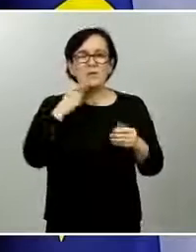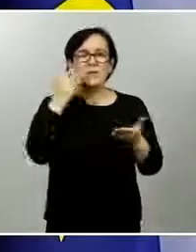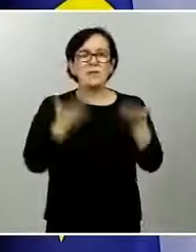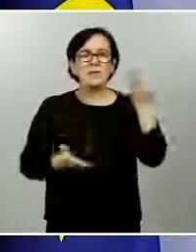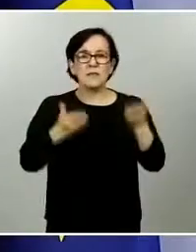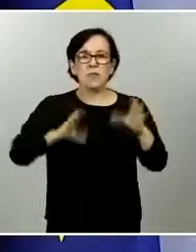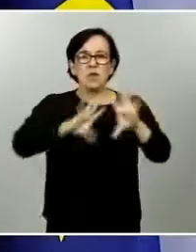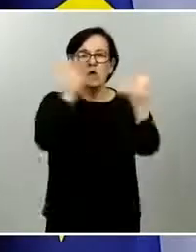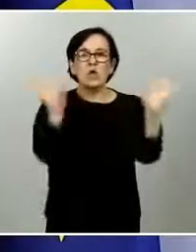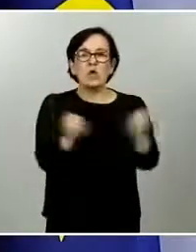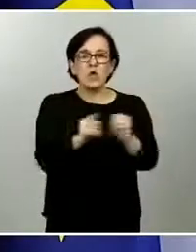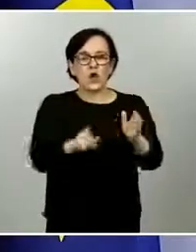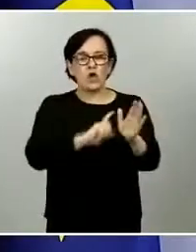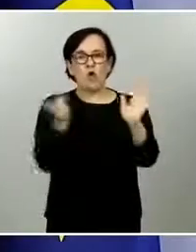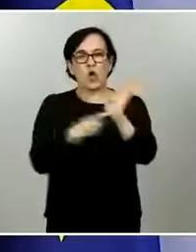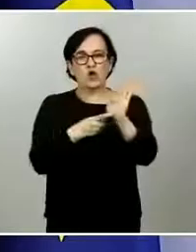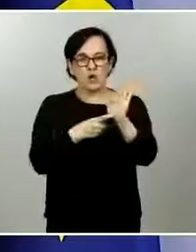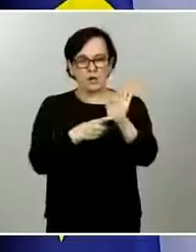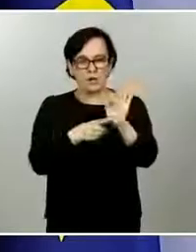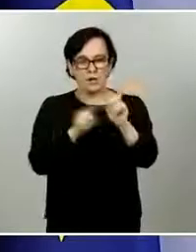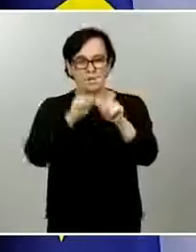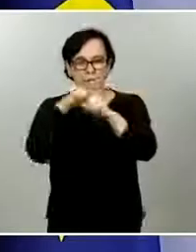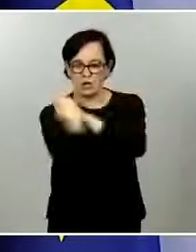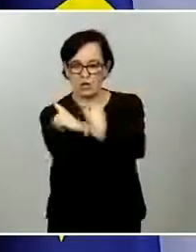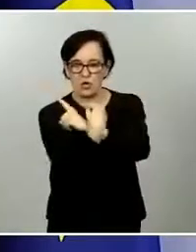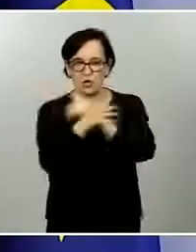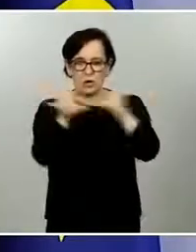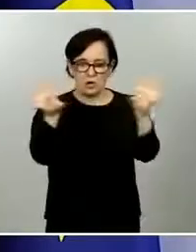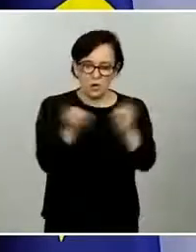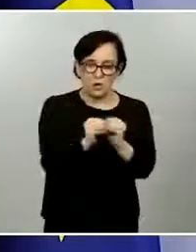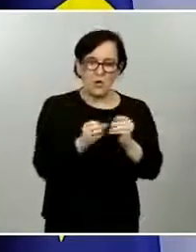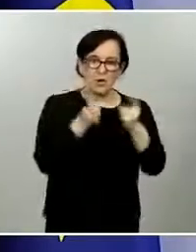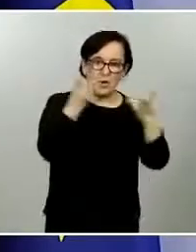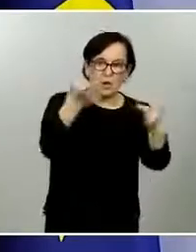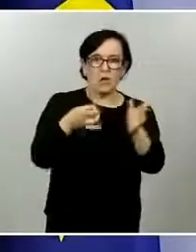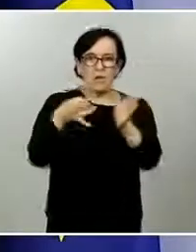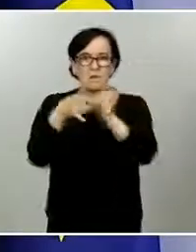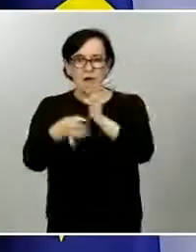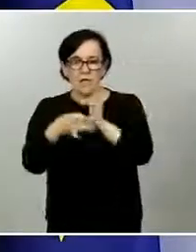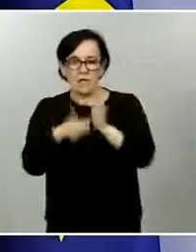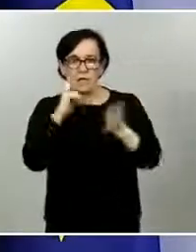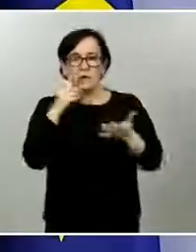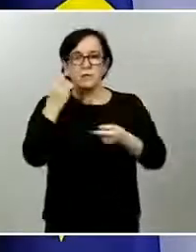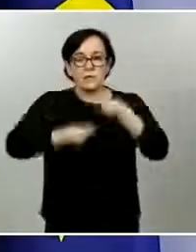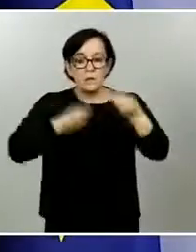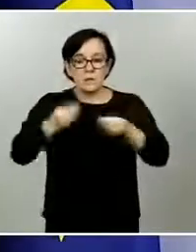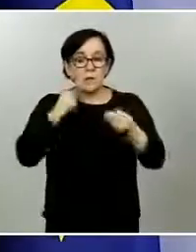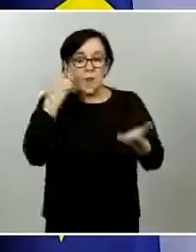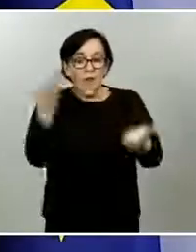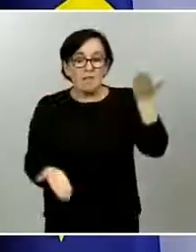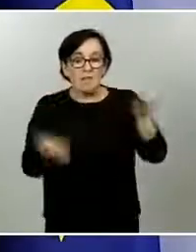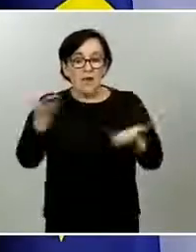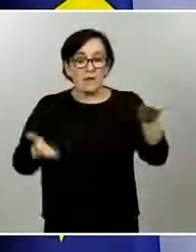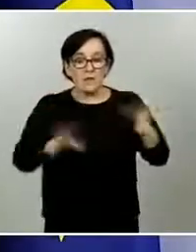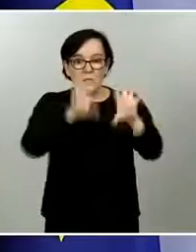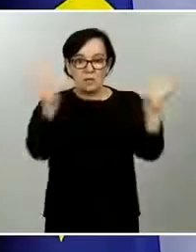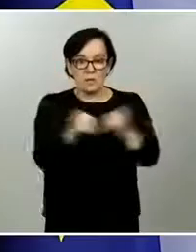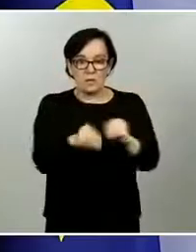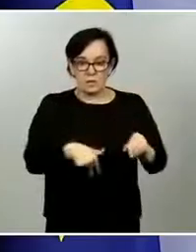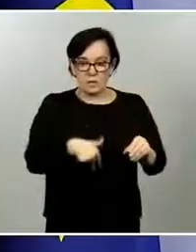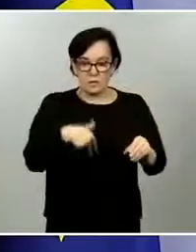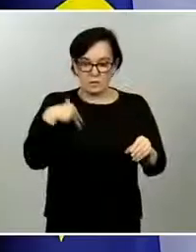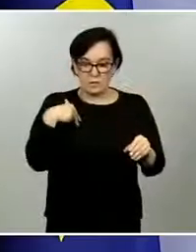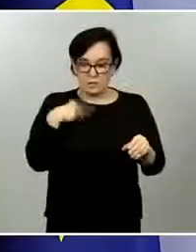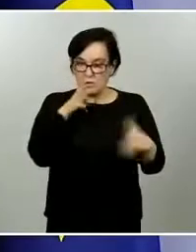que se supera o no se supera saben ustedes porque hemos insisto repetido mucho este concepto hacemos una evaluación integral